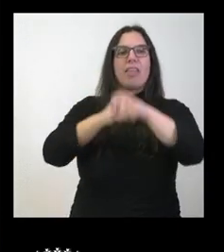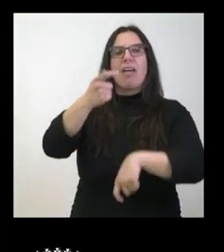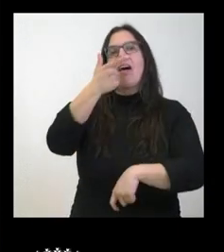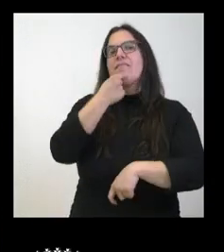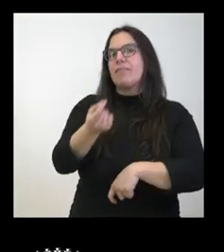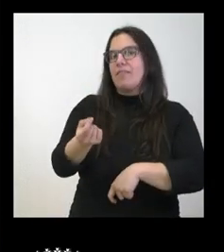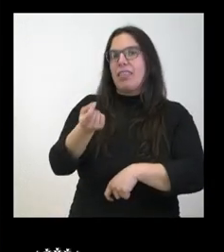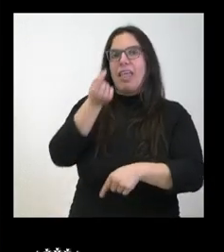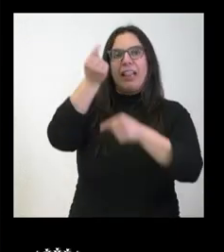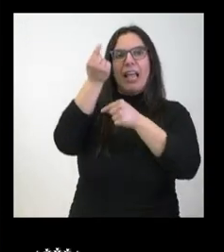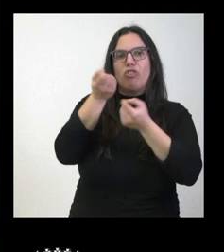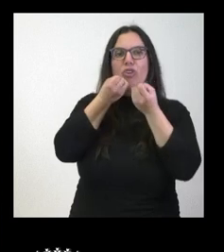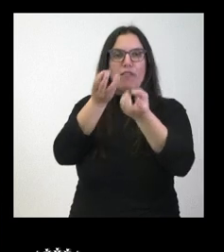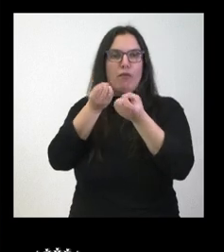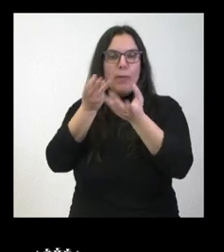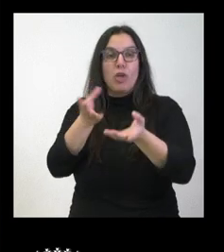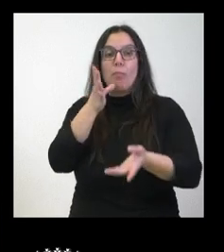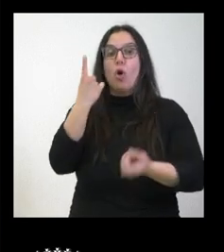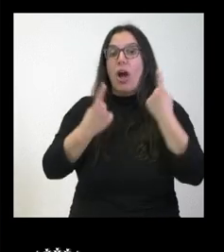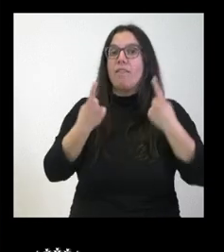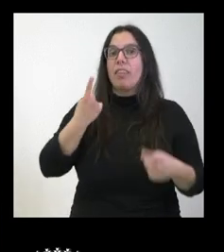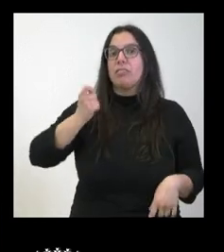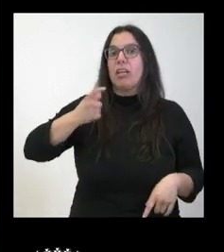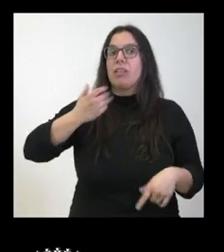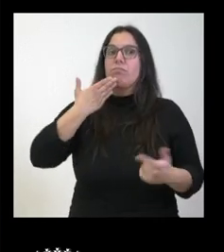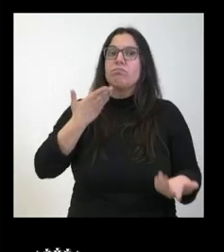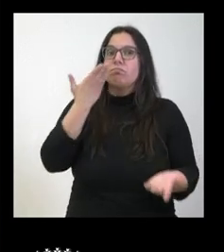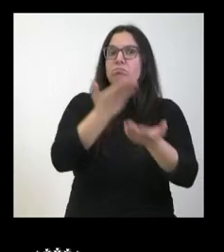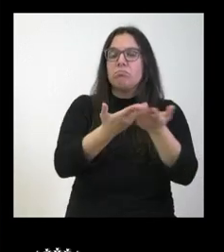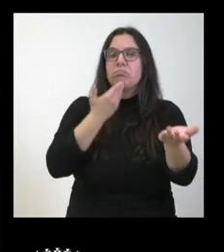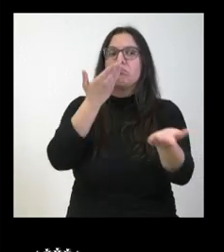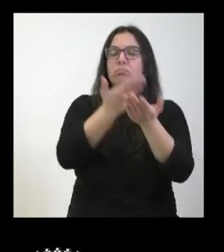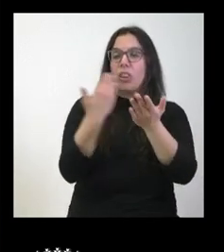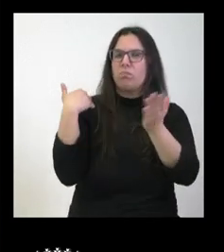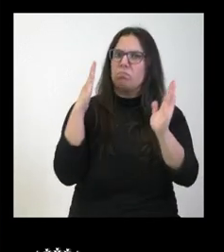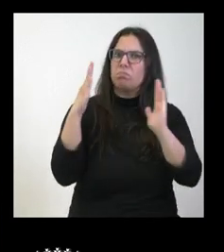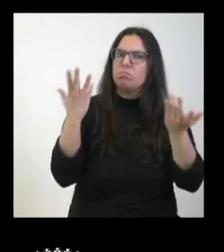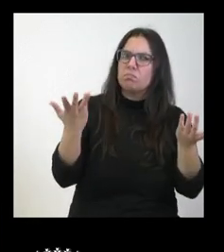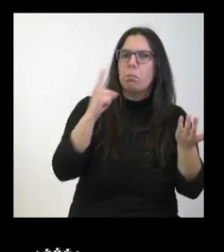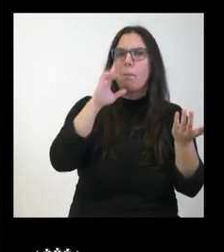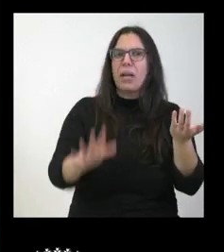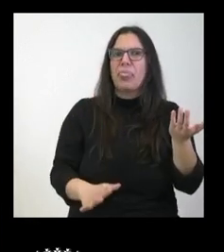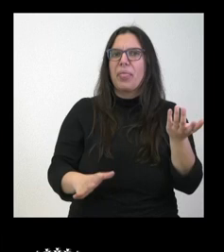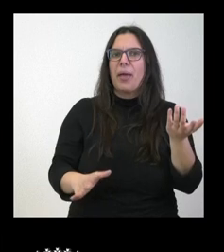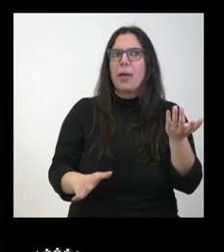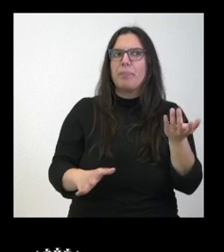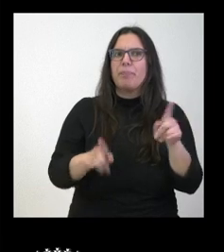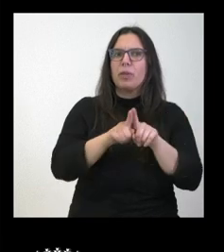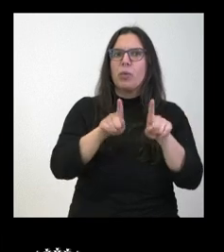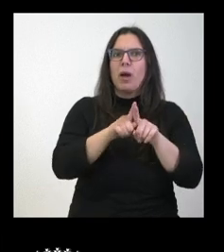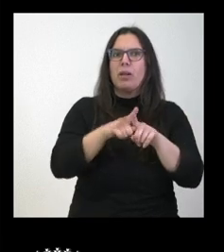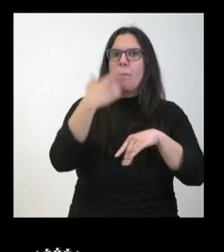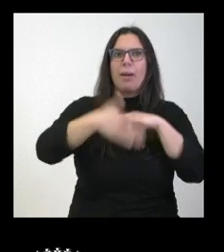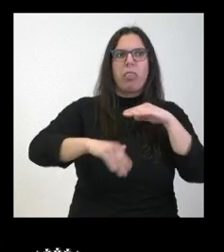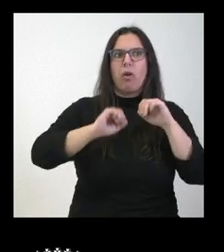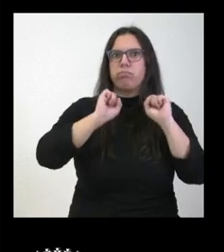suelo pedir alguna habitualmente y últimamente parece que se pasan los plazos